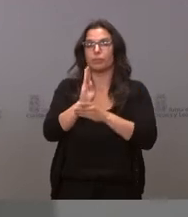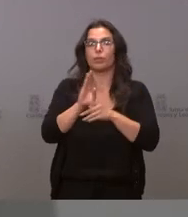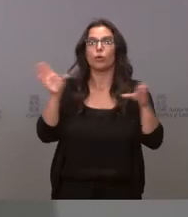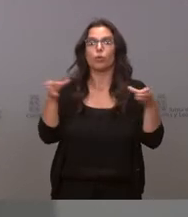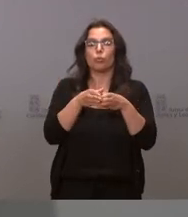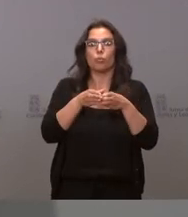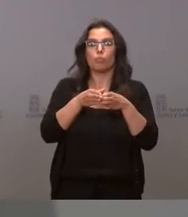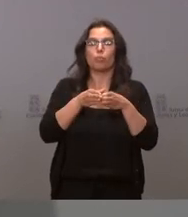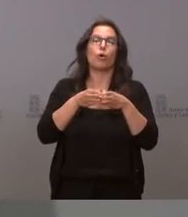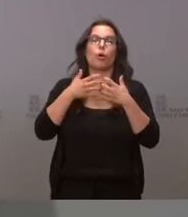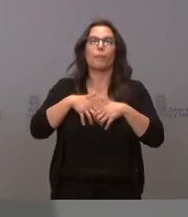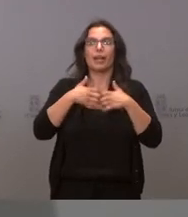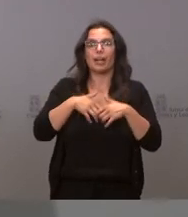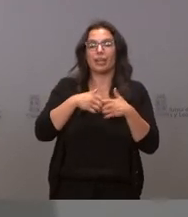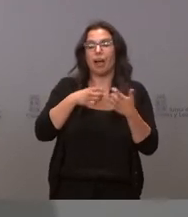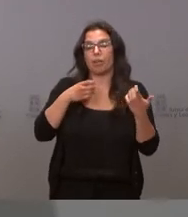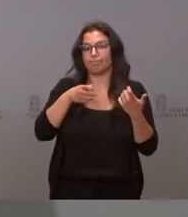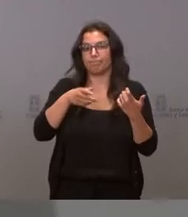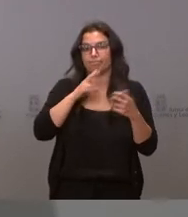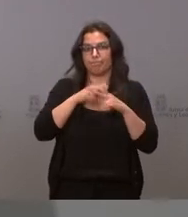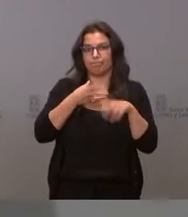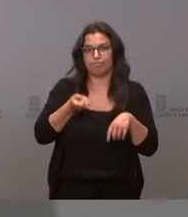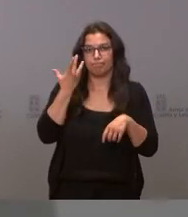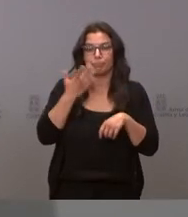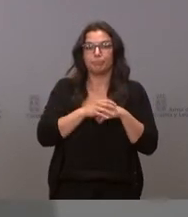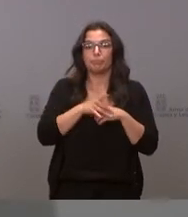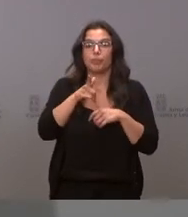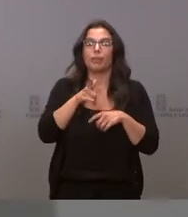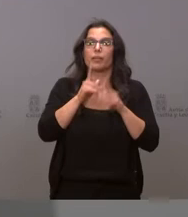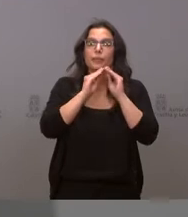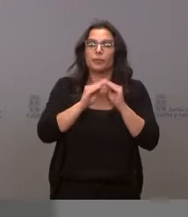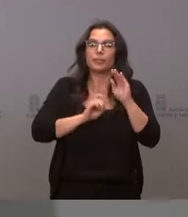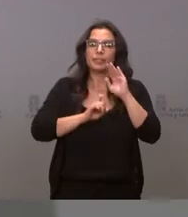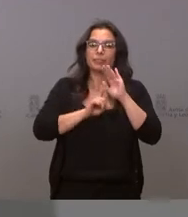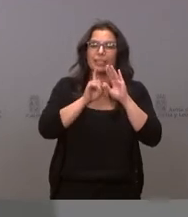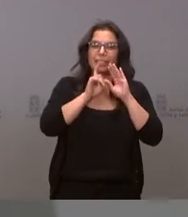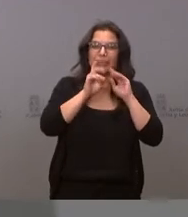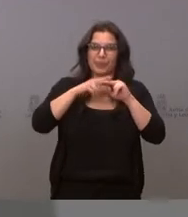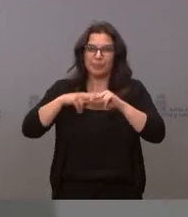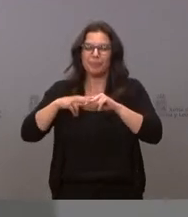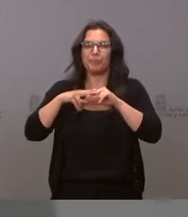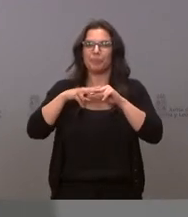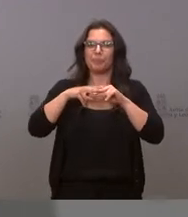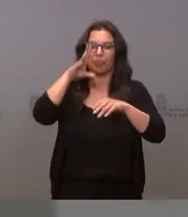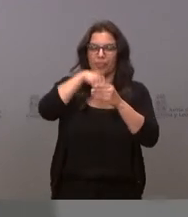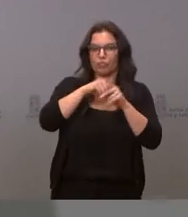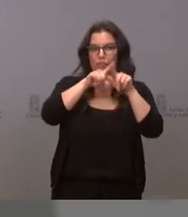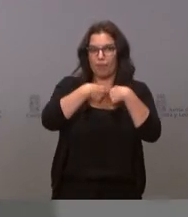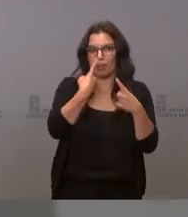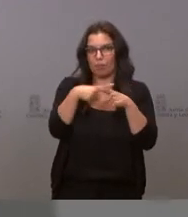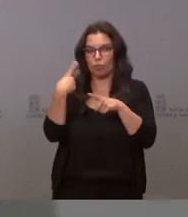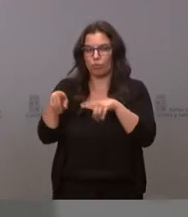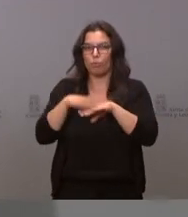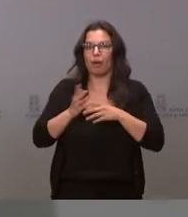de Vuelo, GMV, también destinada al desarrollo de nuevos equipos embarcados dentro de su nueva familia de productos para